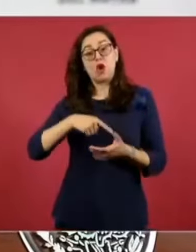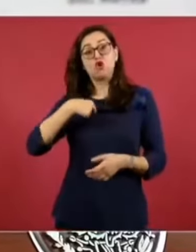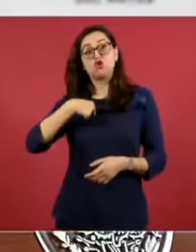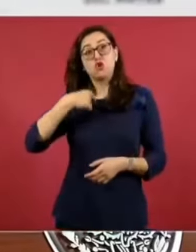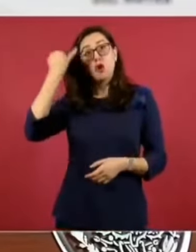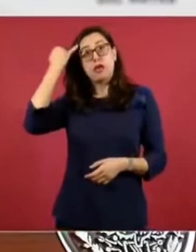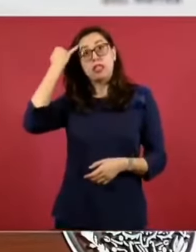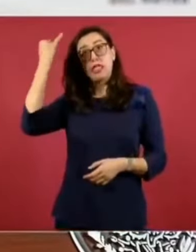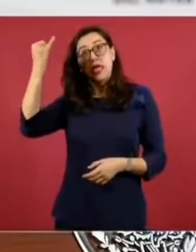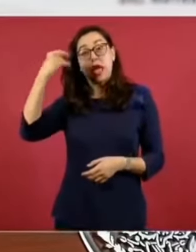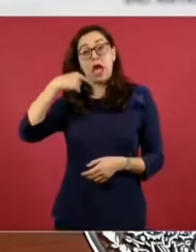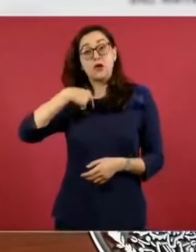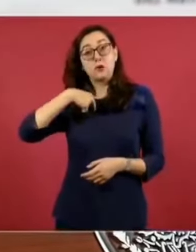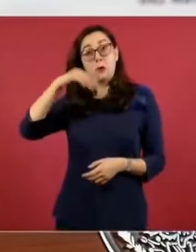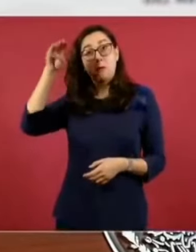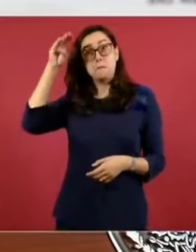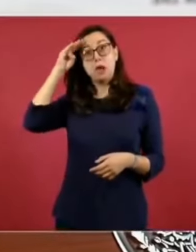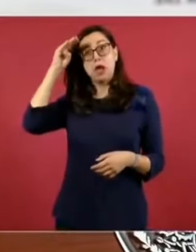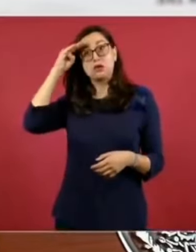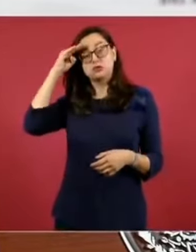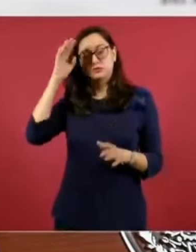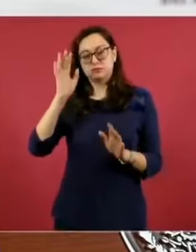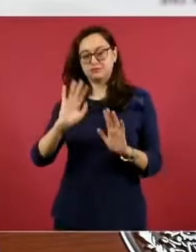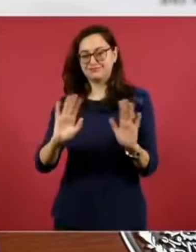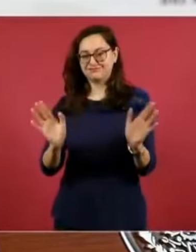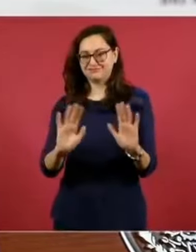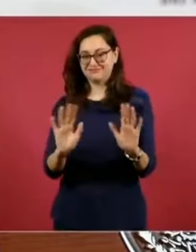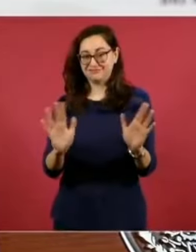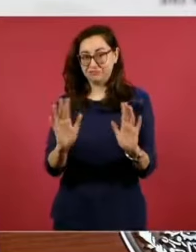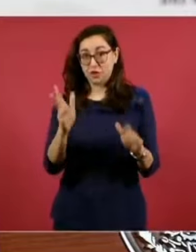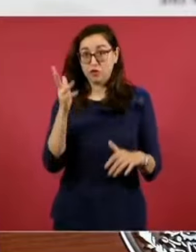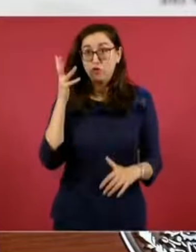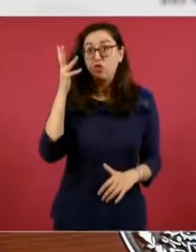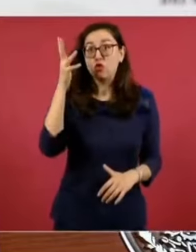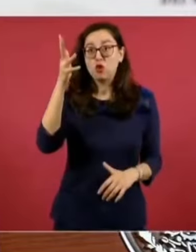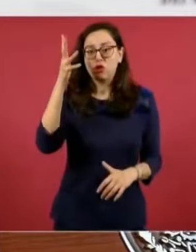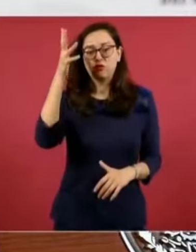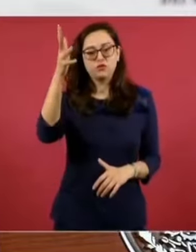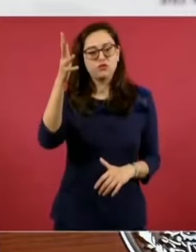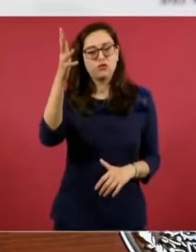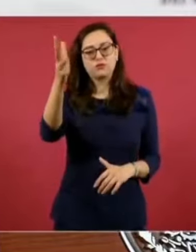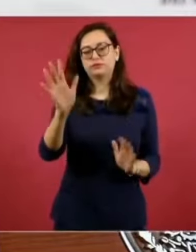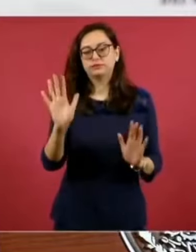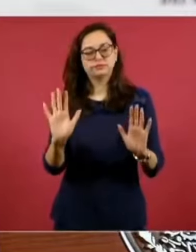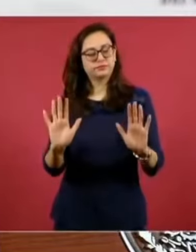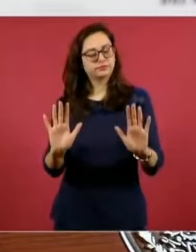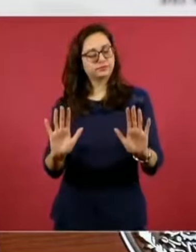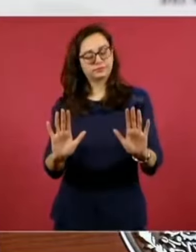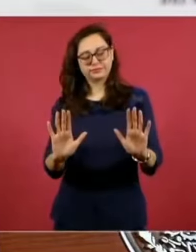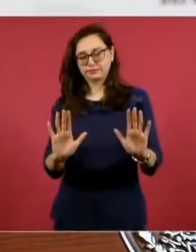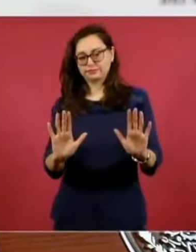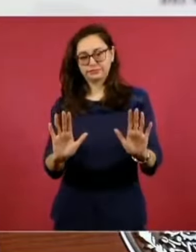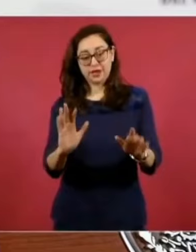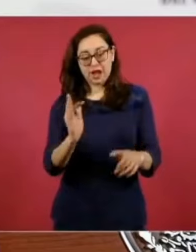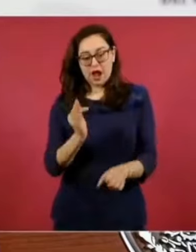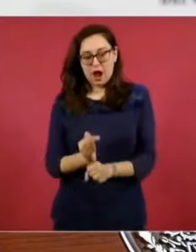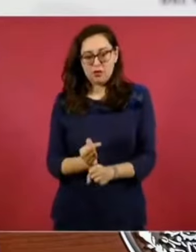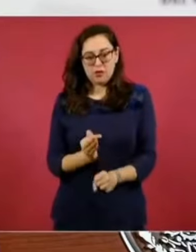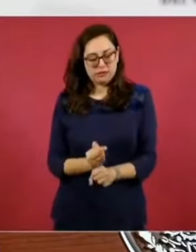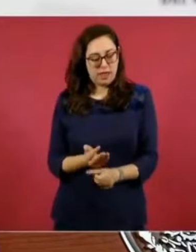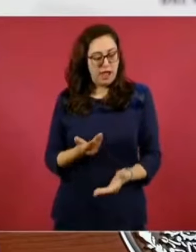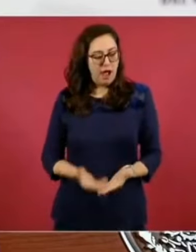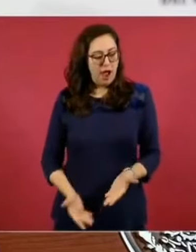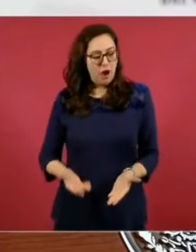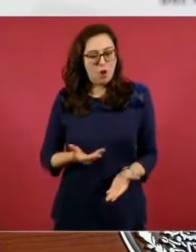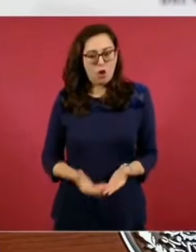muy bien y además admiro el que ustedes